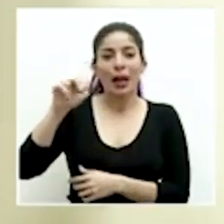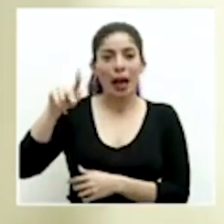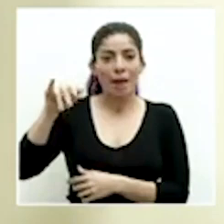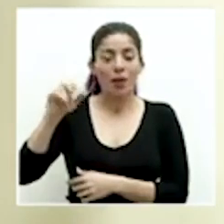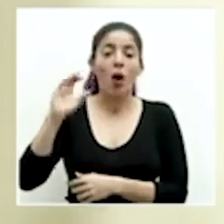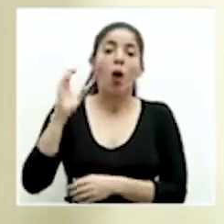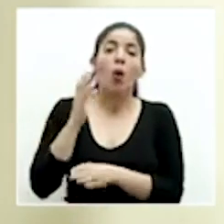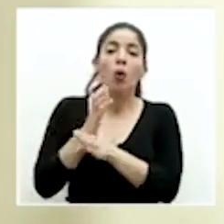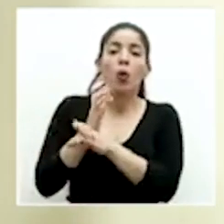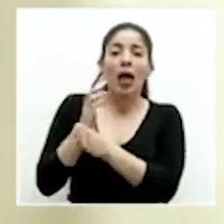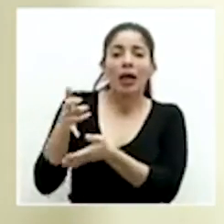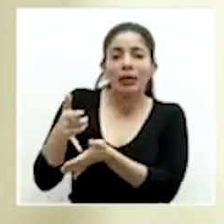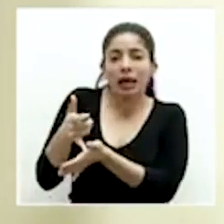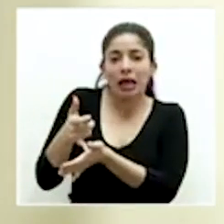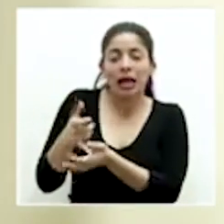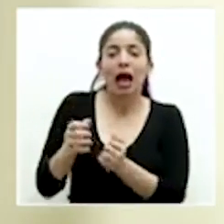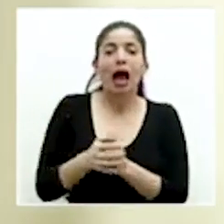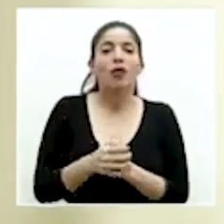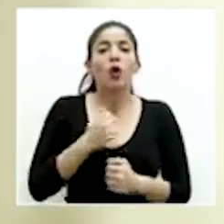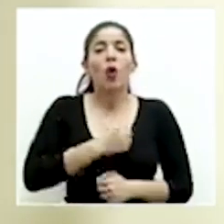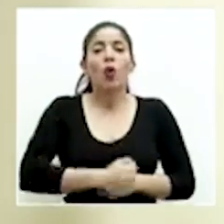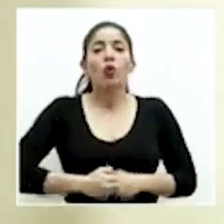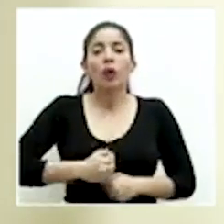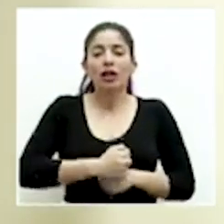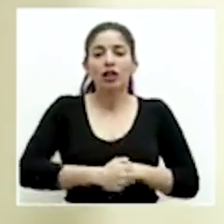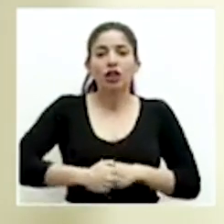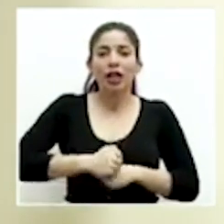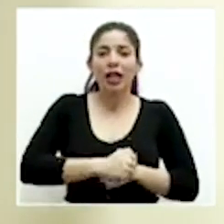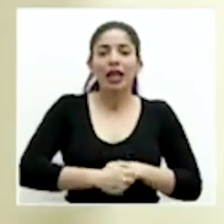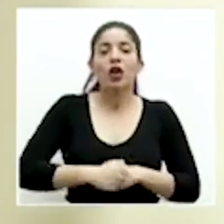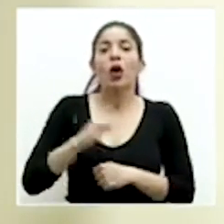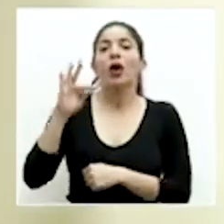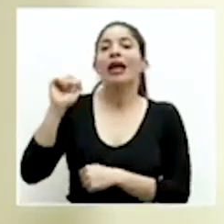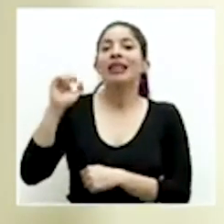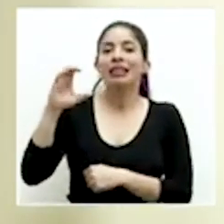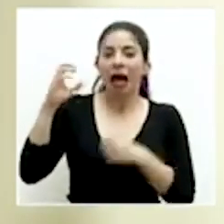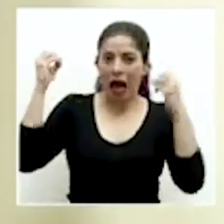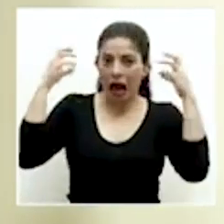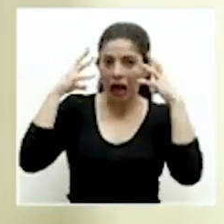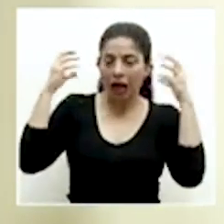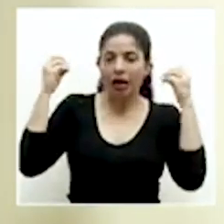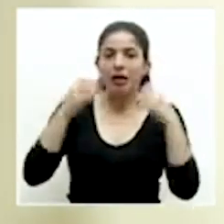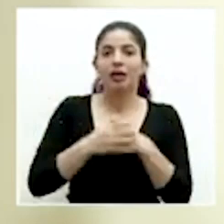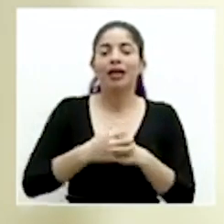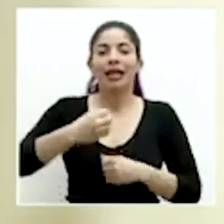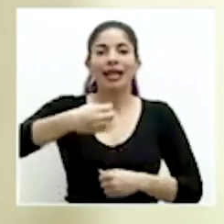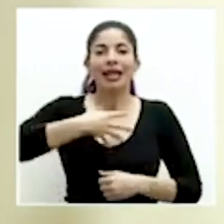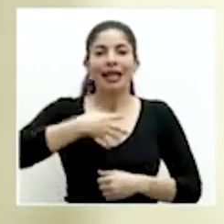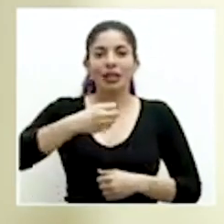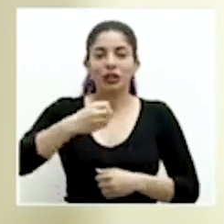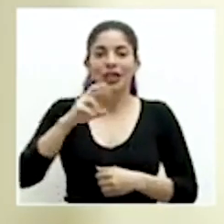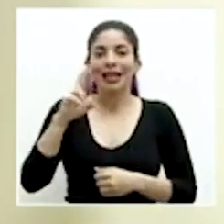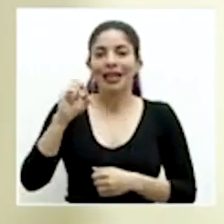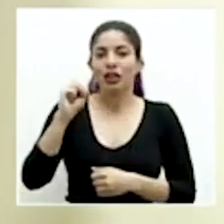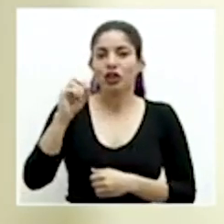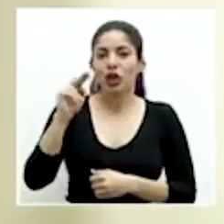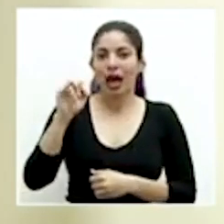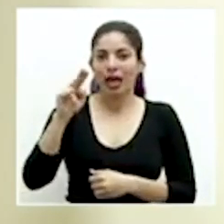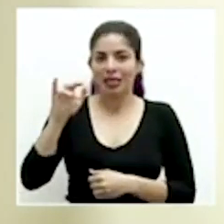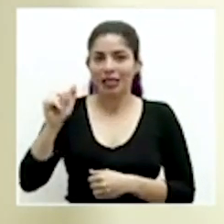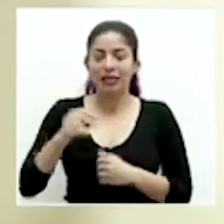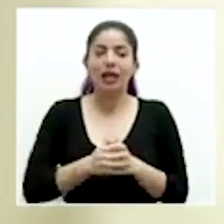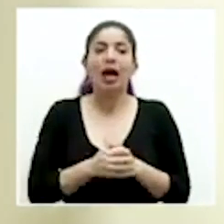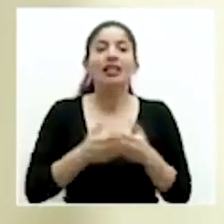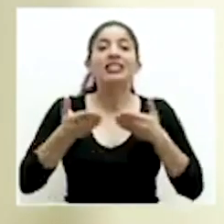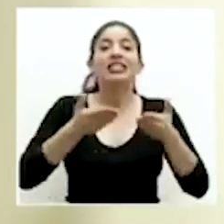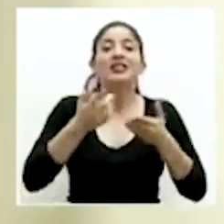paliativos, ultrasonidos, los TACs, resonancias, servicios oncológicos de todo tipo, esos se